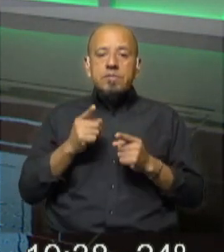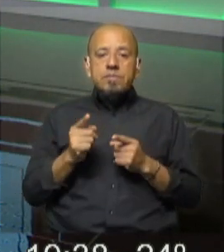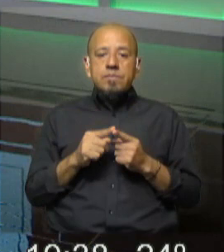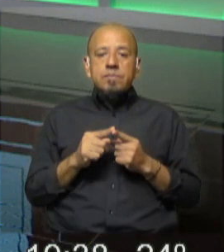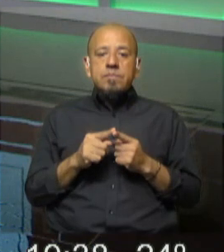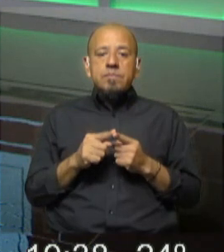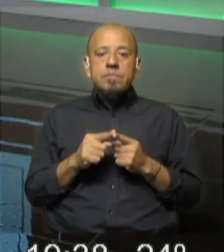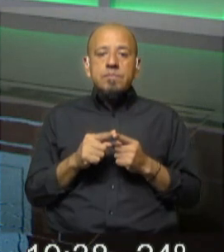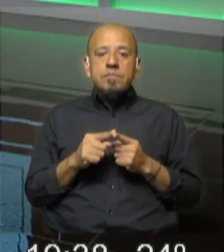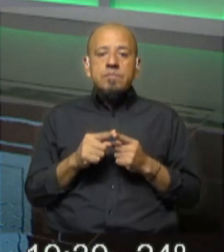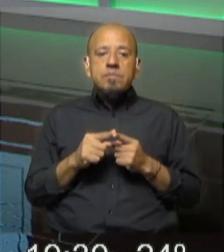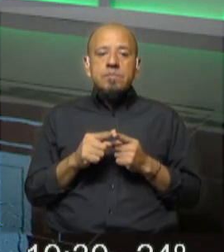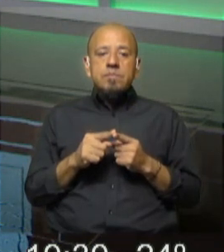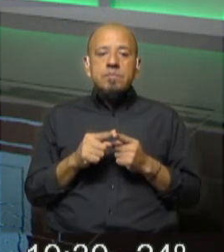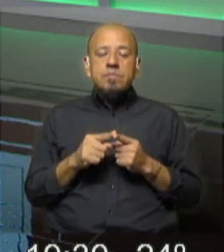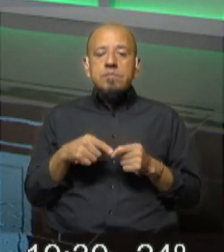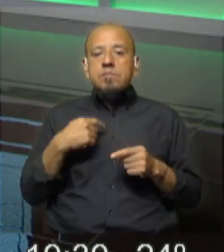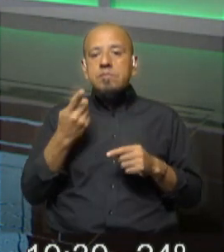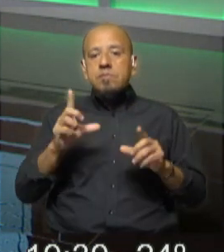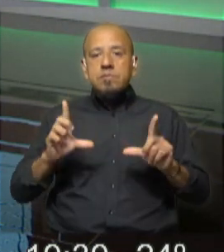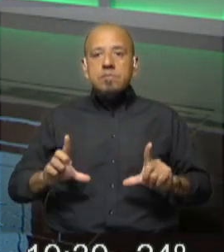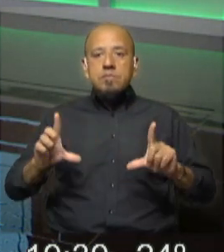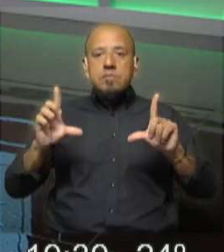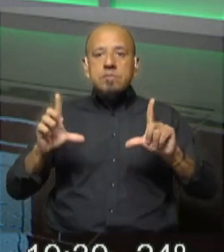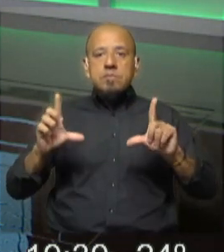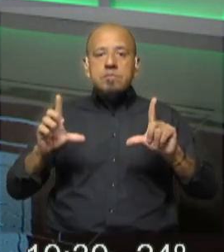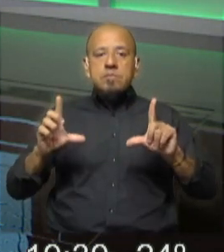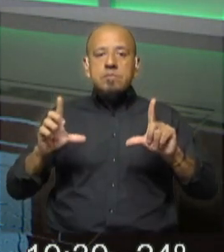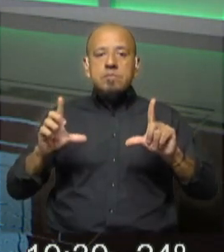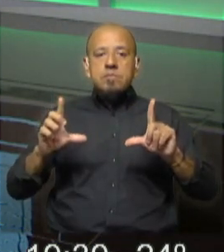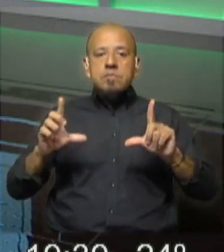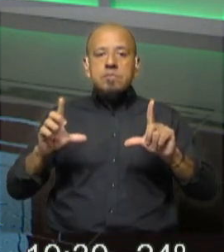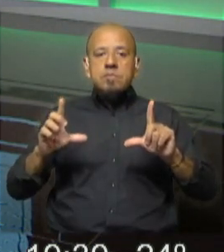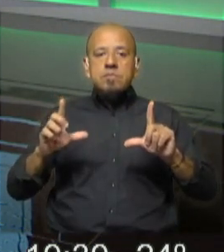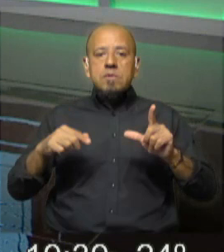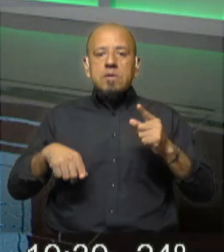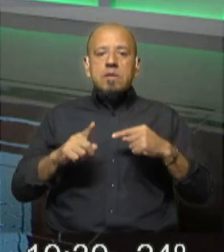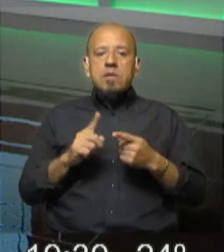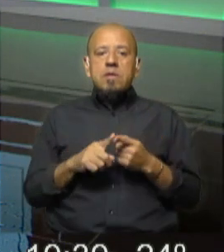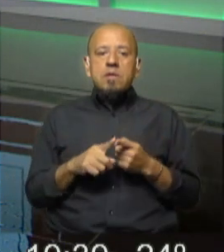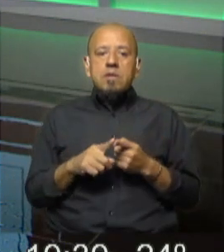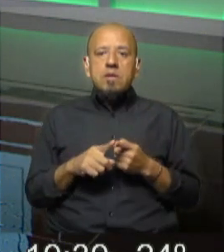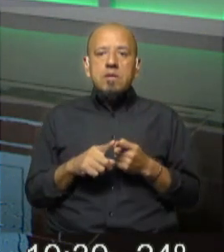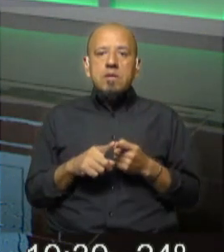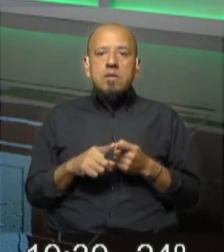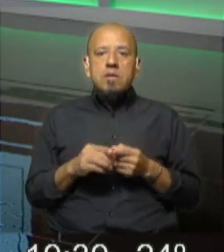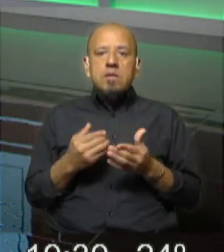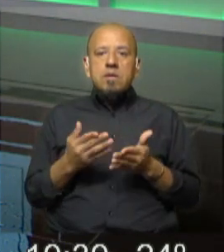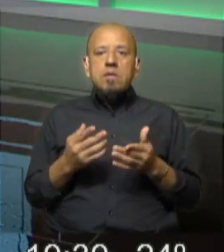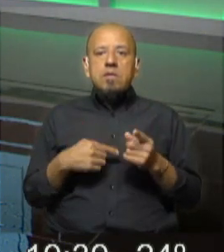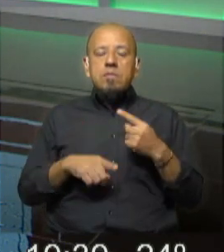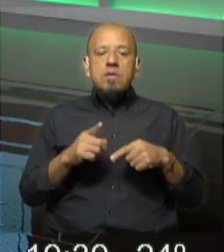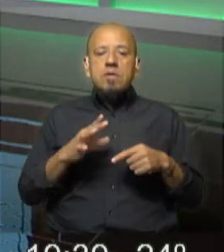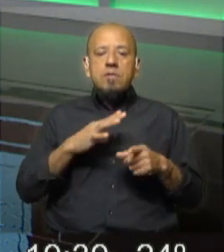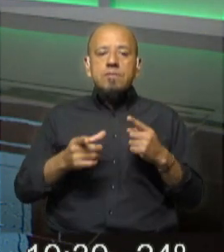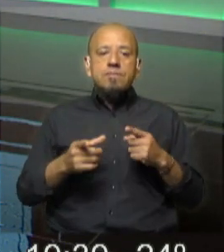capital y avancemos a la siguiente placa, creo que cerramos con esta cerramos con esta entonces que muestra los distintos puntos pero en